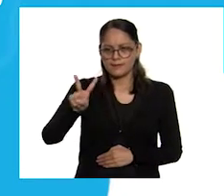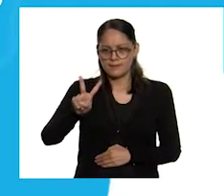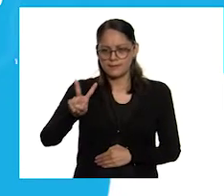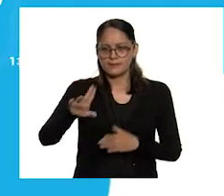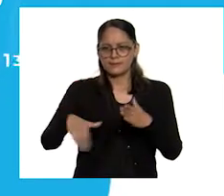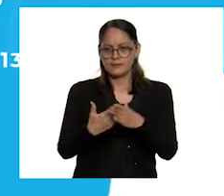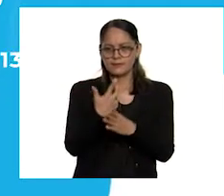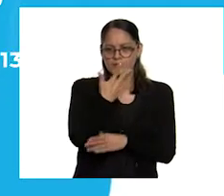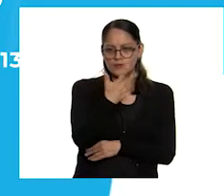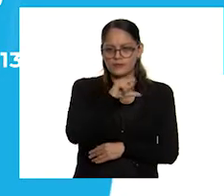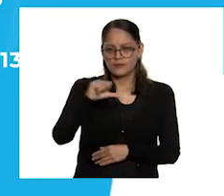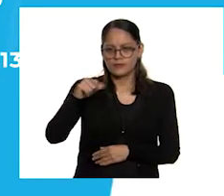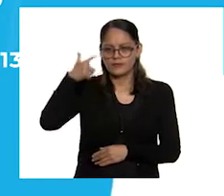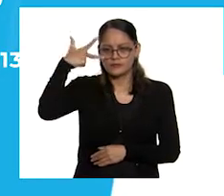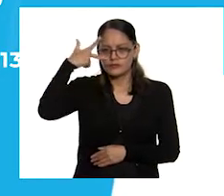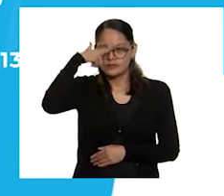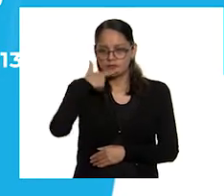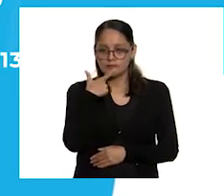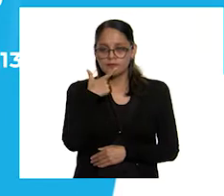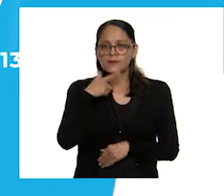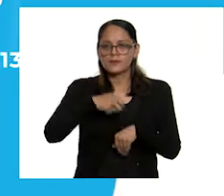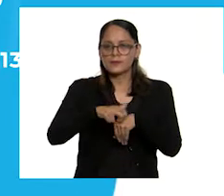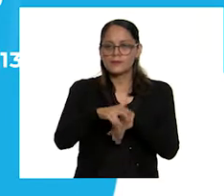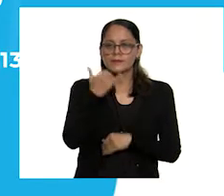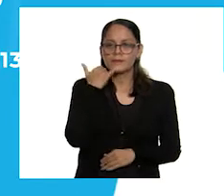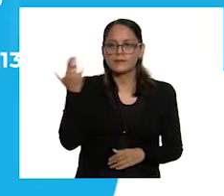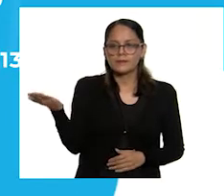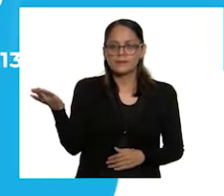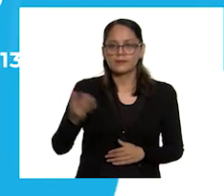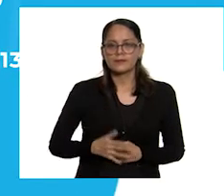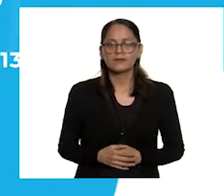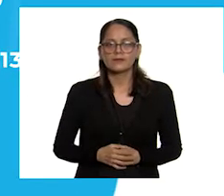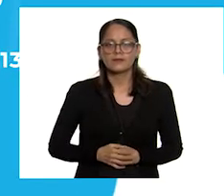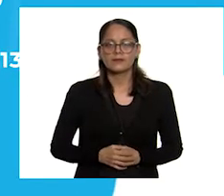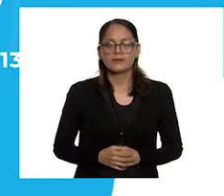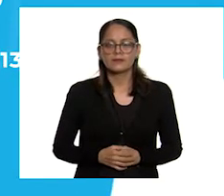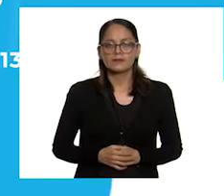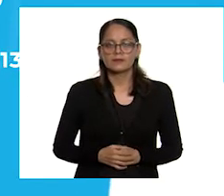20 horas al teléfono 5541